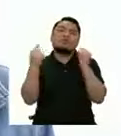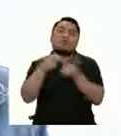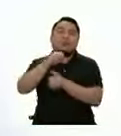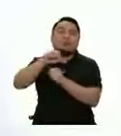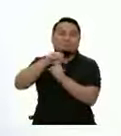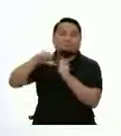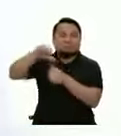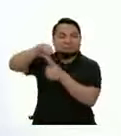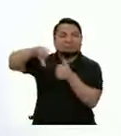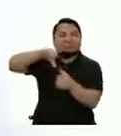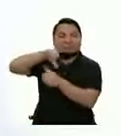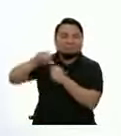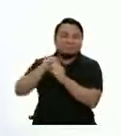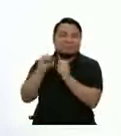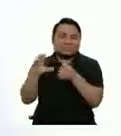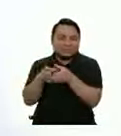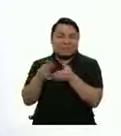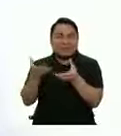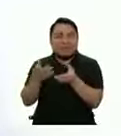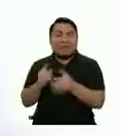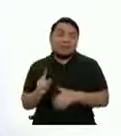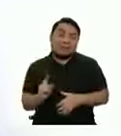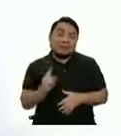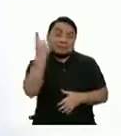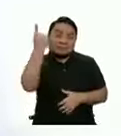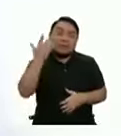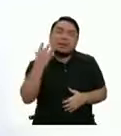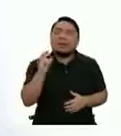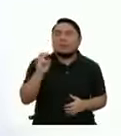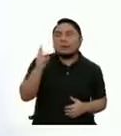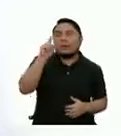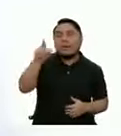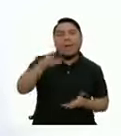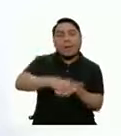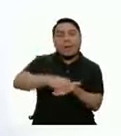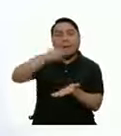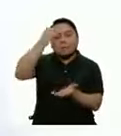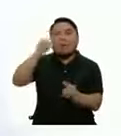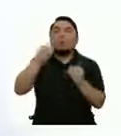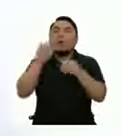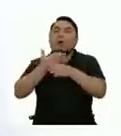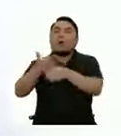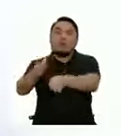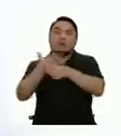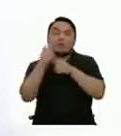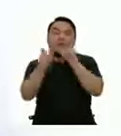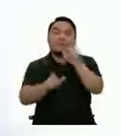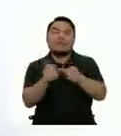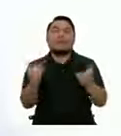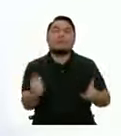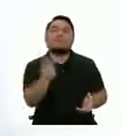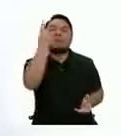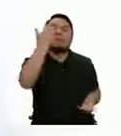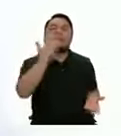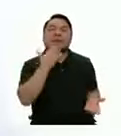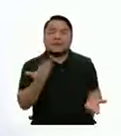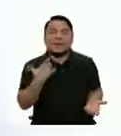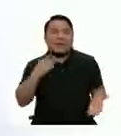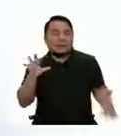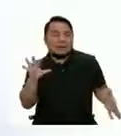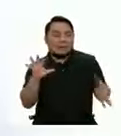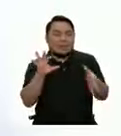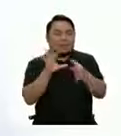social Por lo tanto Nuestro primer referente Para aprender a compartir con las personas Y crear